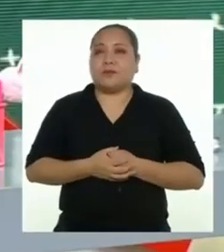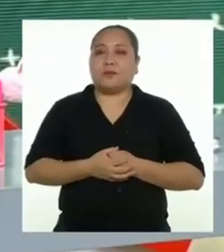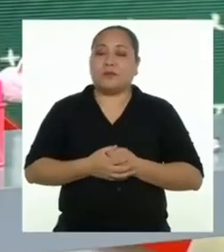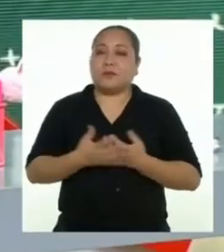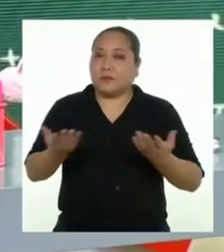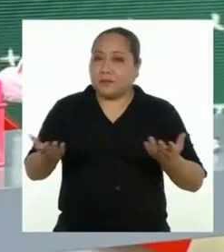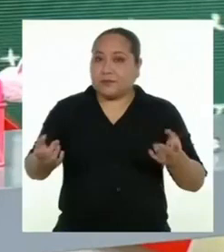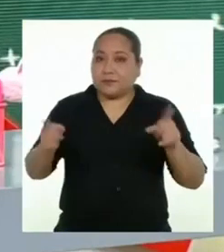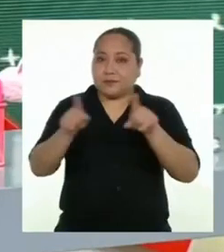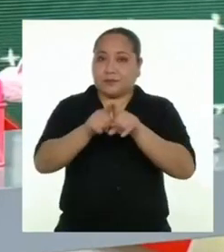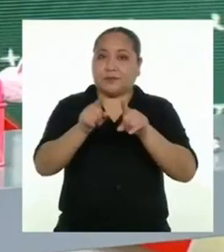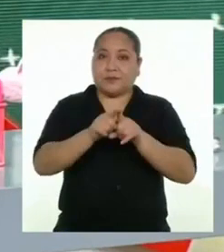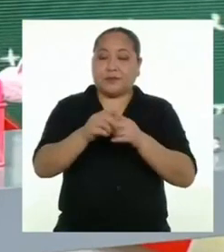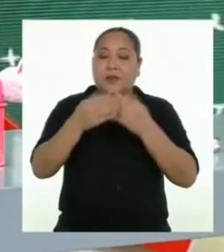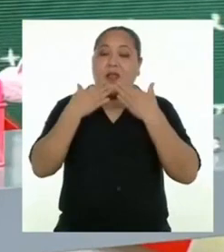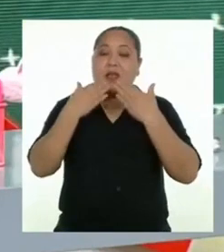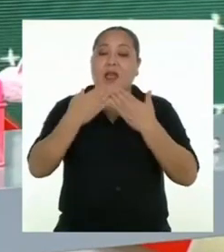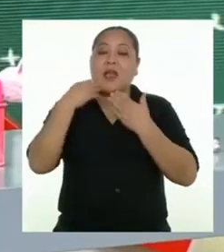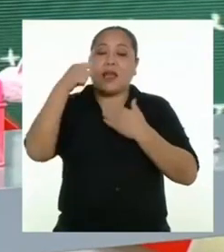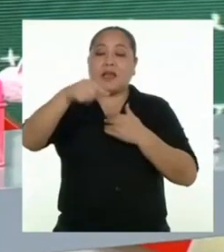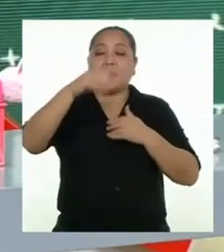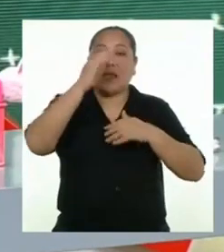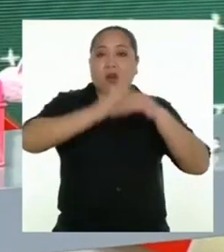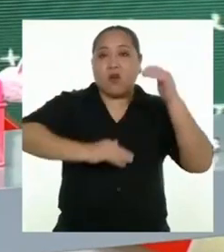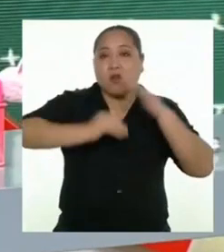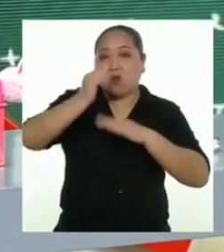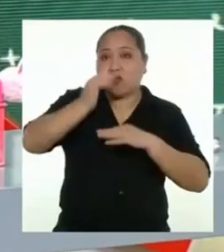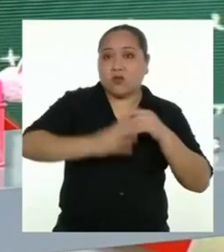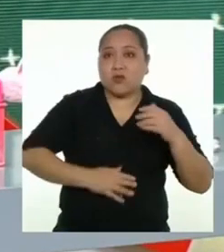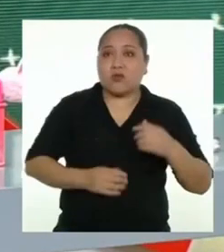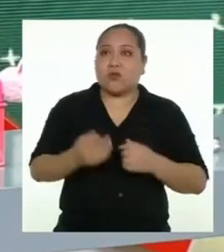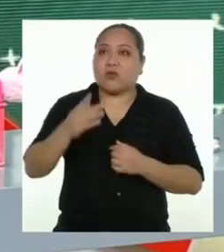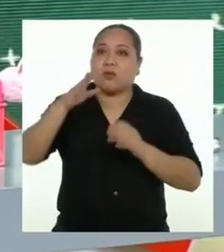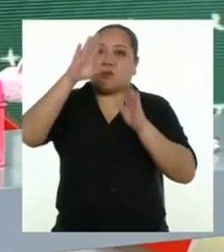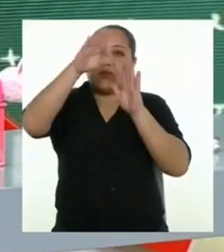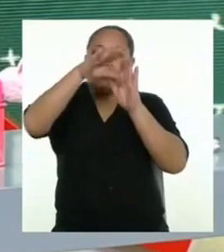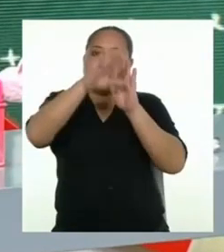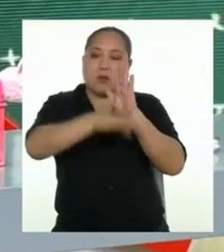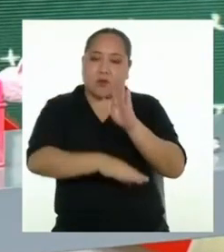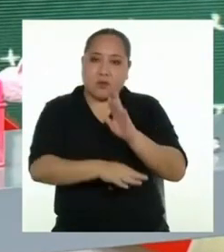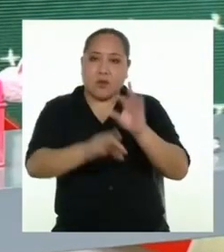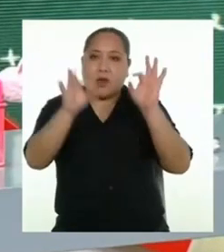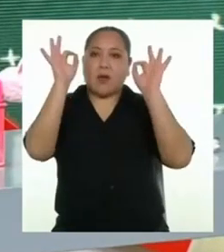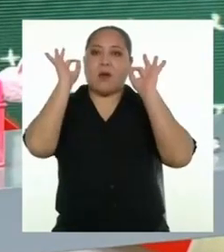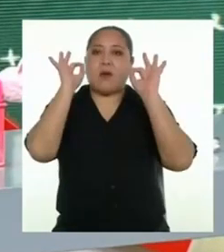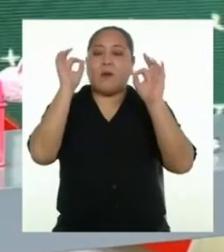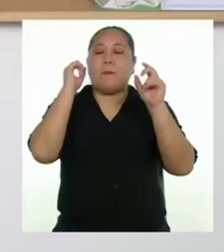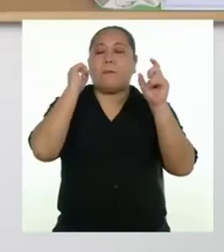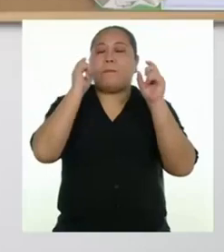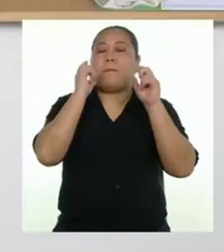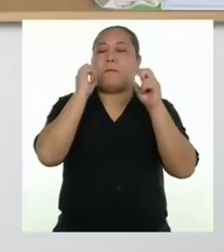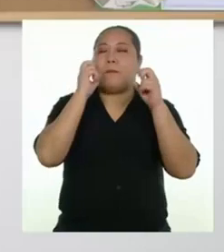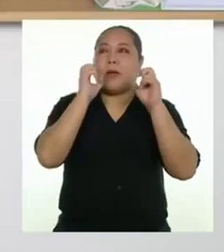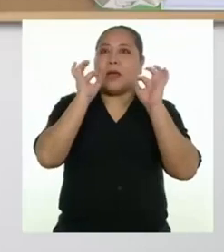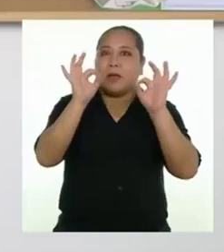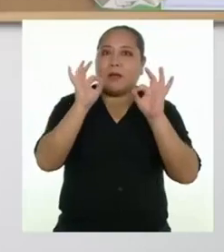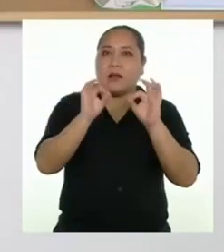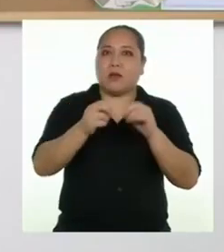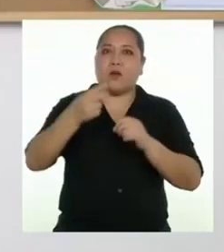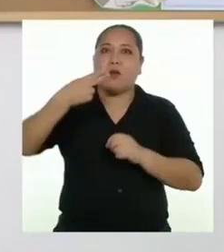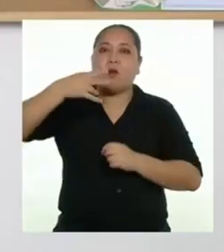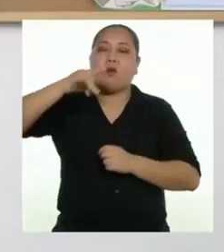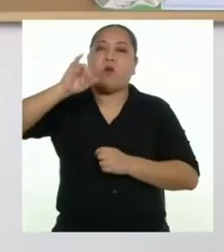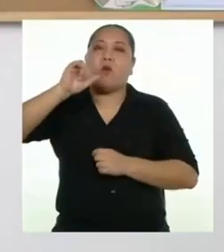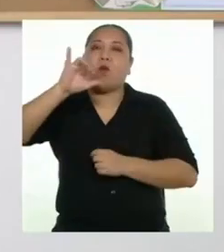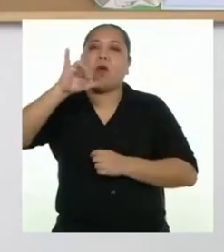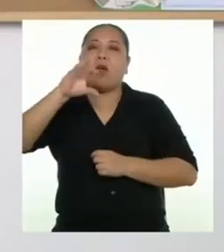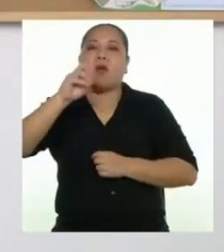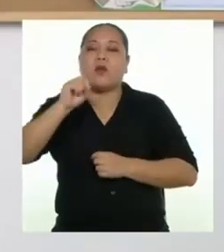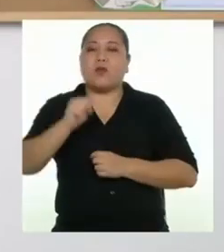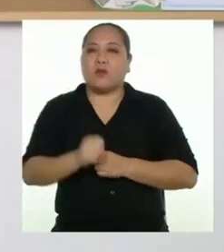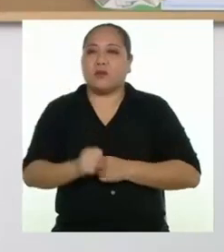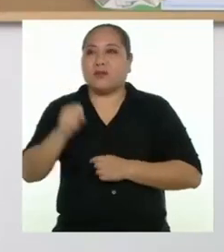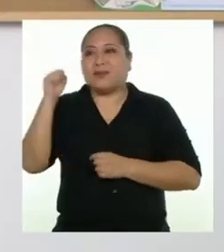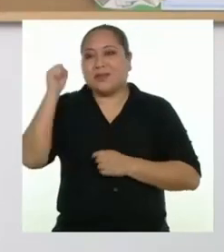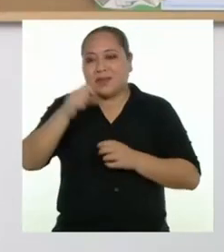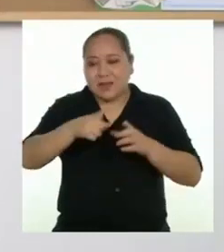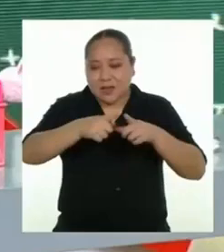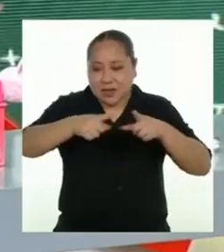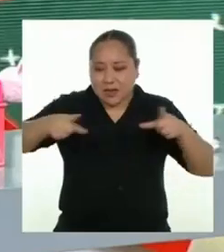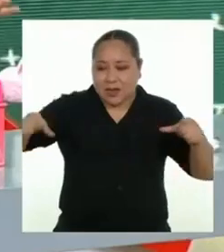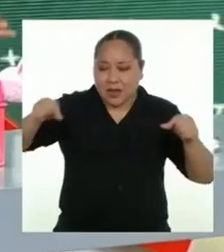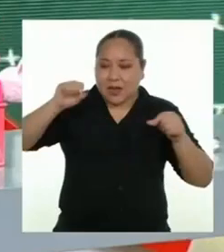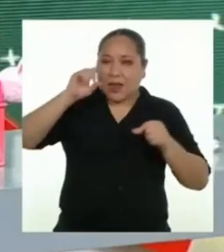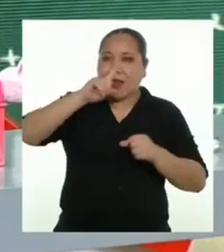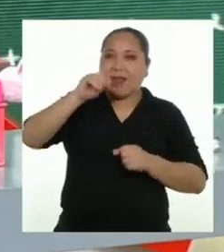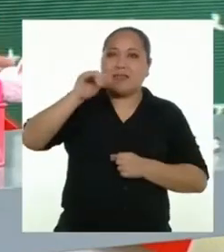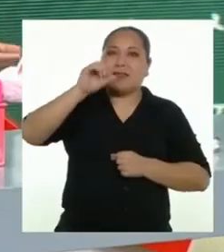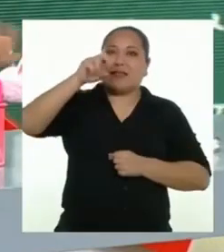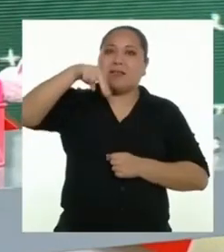Además, gracias a esas construcciones, se disminuye el riesgo de huaicos. ¡Exacto! Las zanjas ayudan mucho en